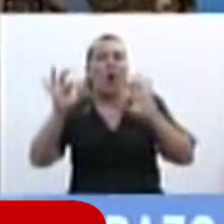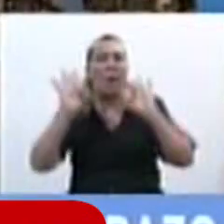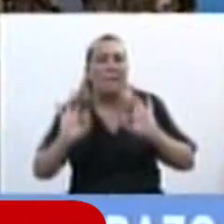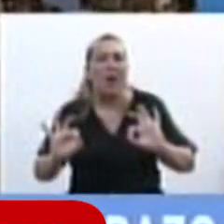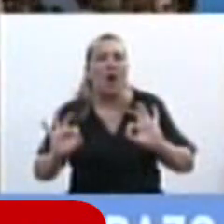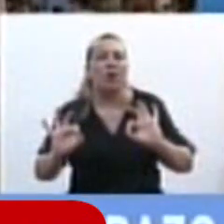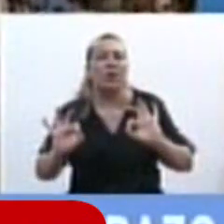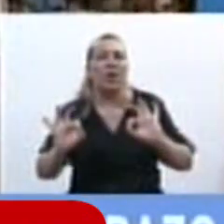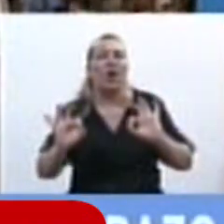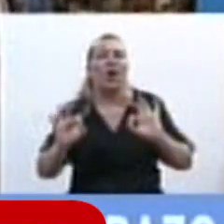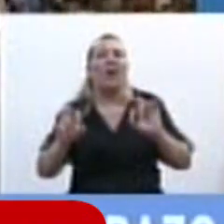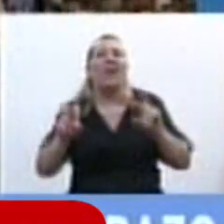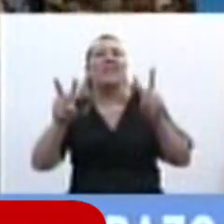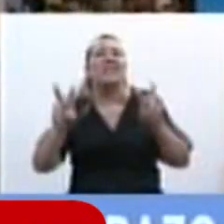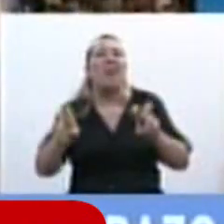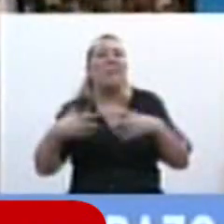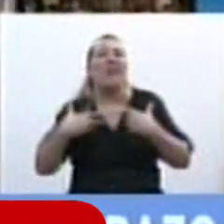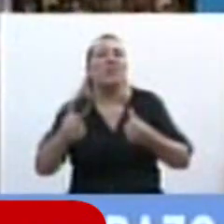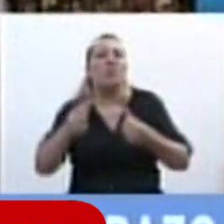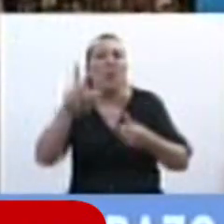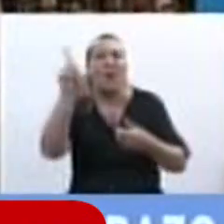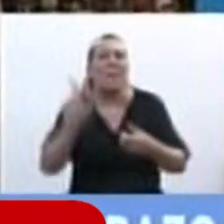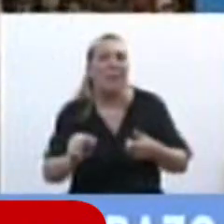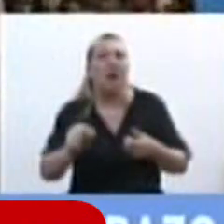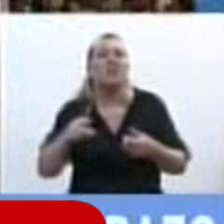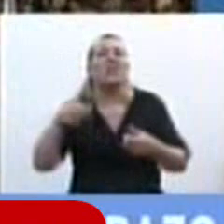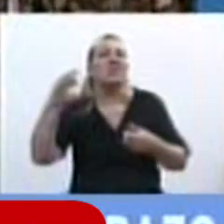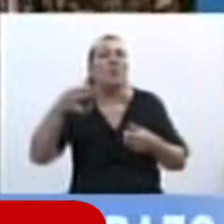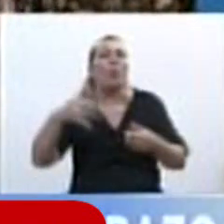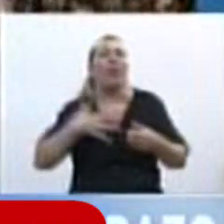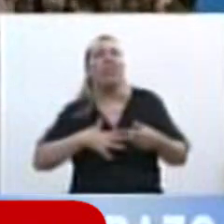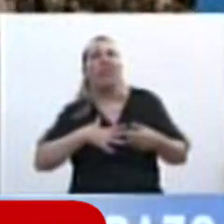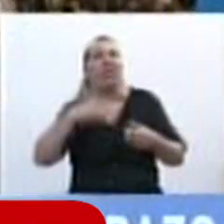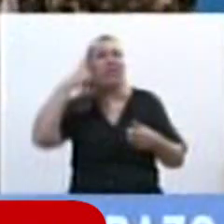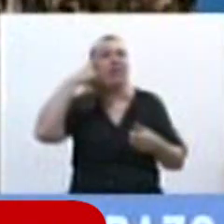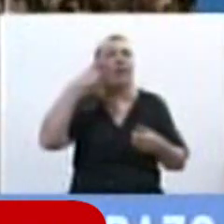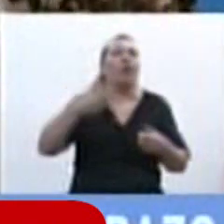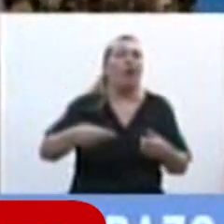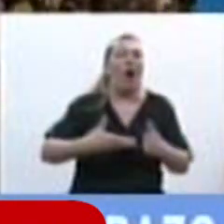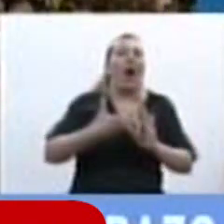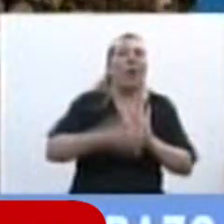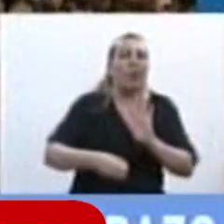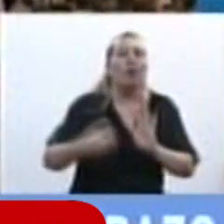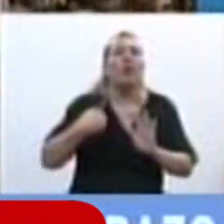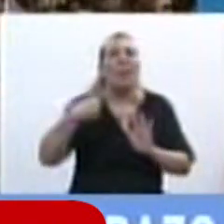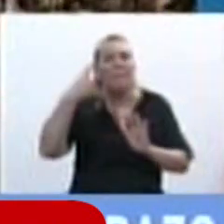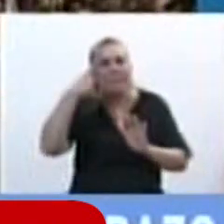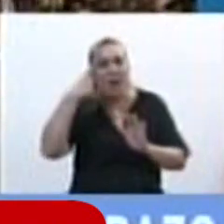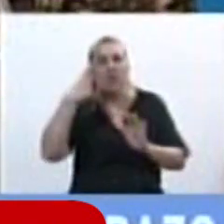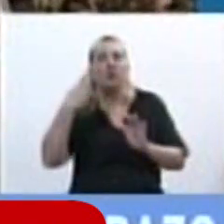de los planteles de salud del país en objetores de conciencia entonces creo que la posibilidad del veto